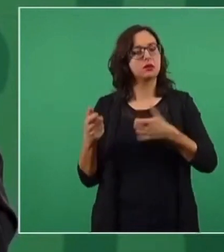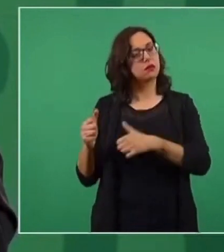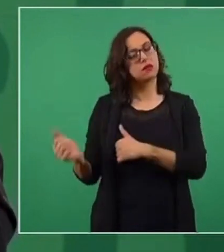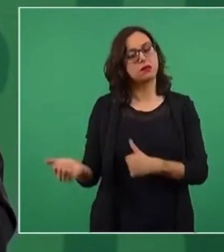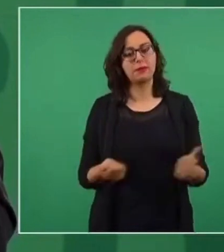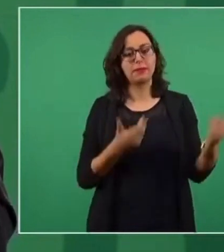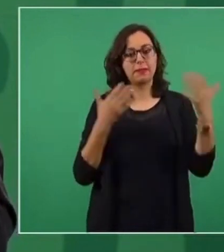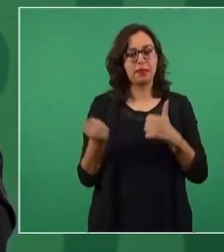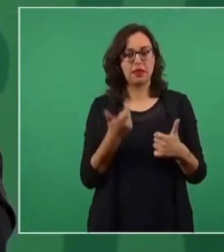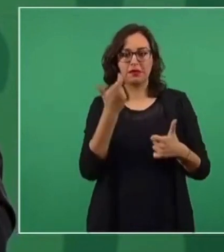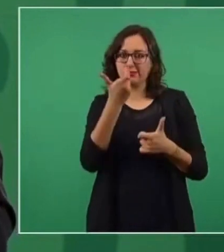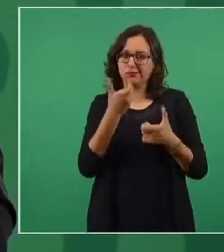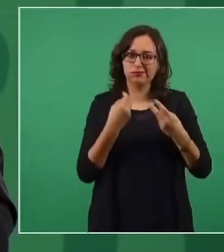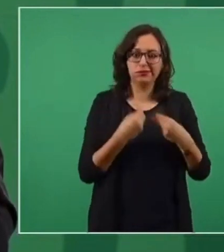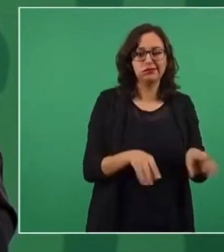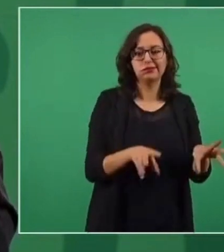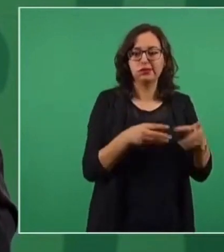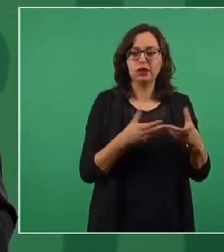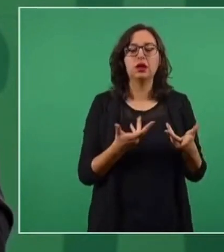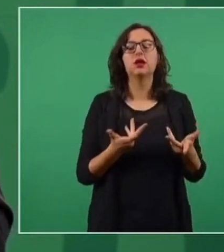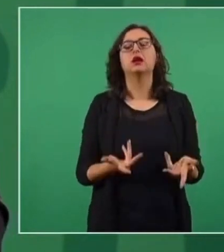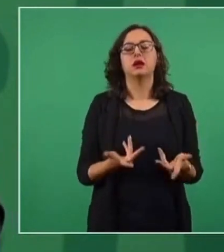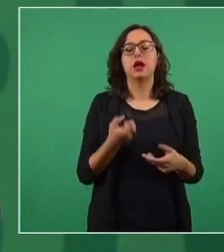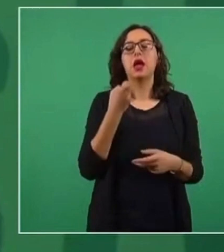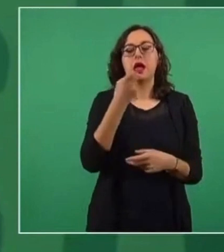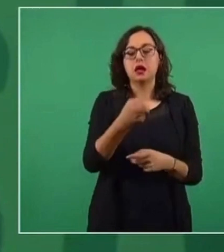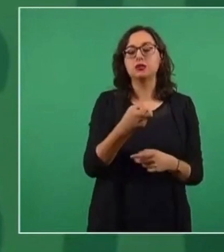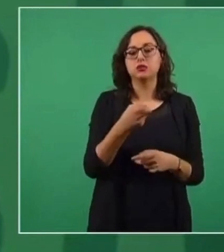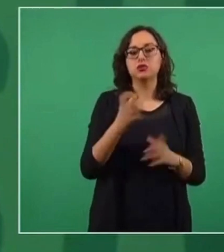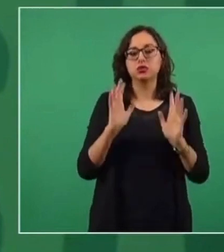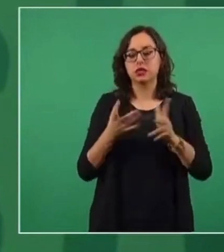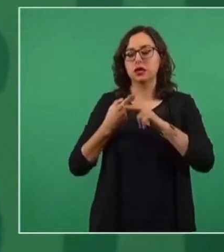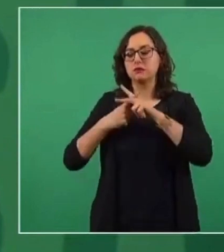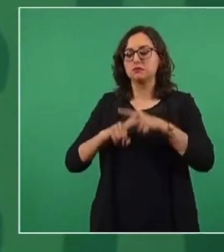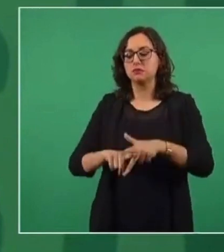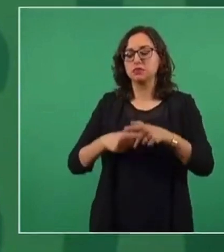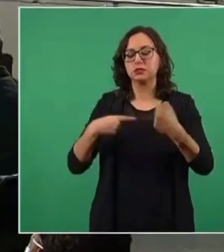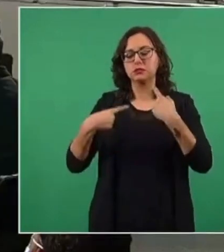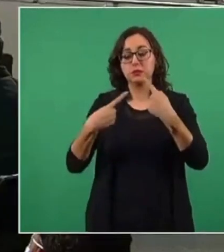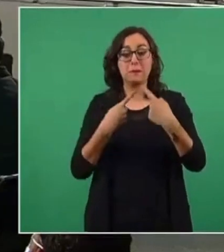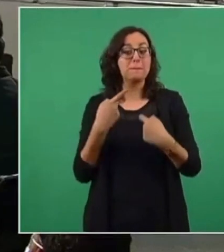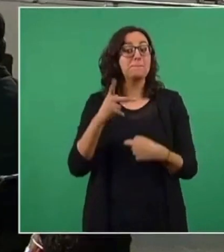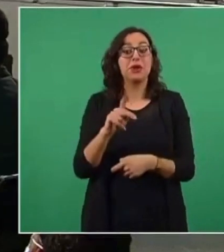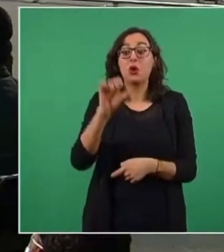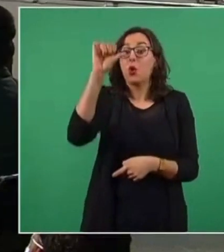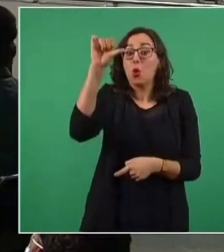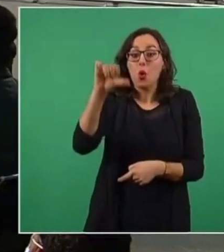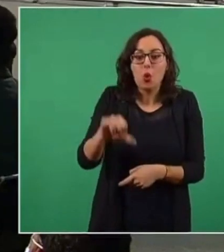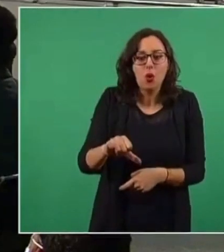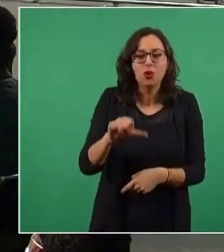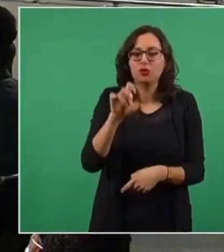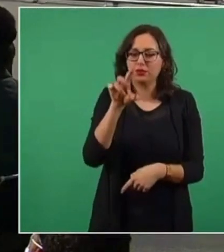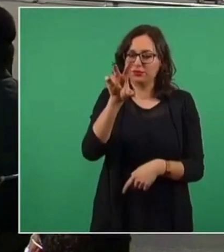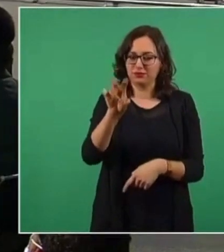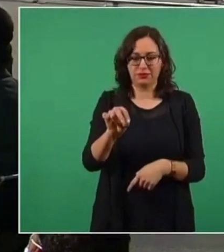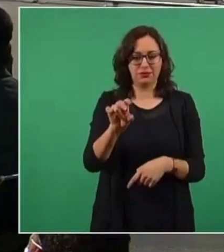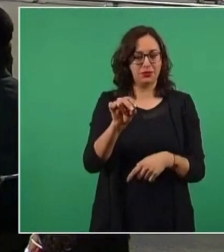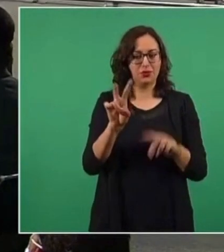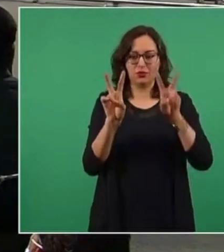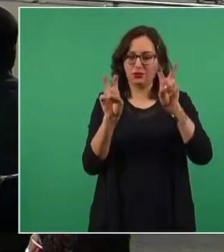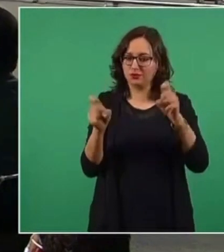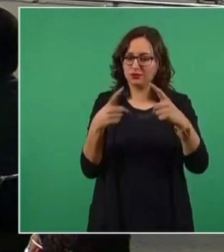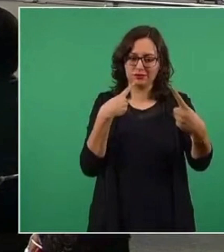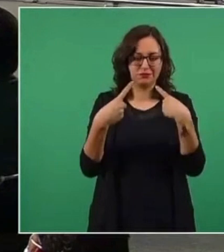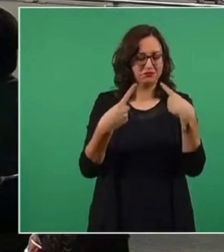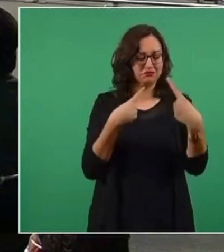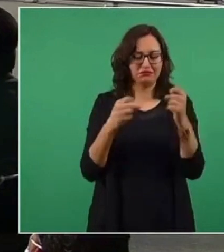pero tampoco supongo que va a ser un tema importante en la conversación del día de hoy, porque ya está convenido. Lo que hoy va a ser el